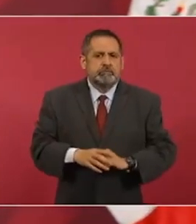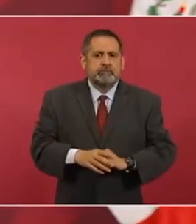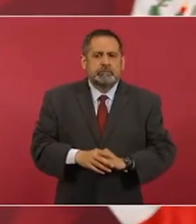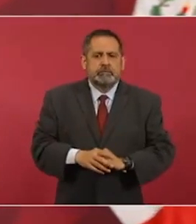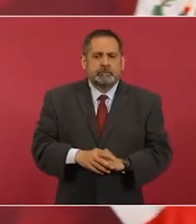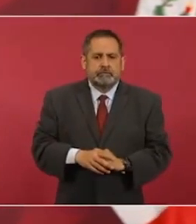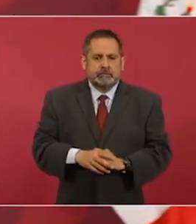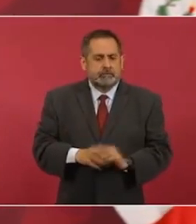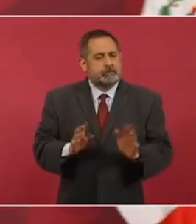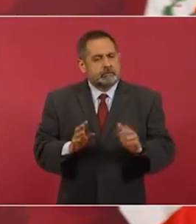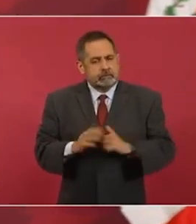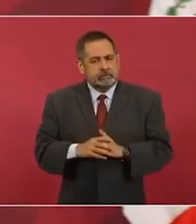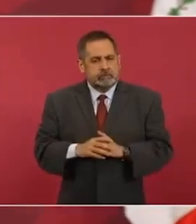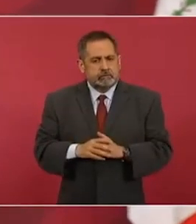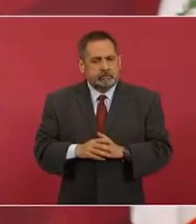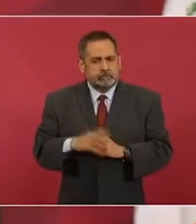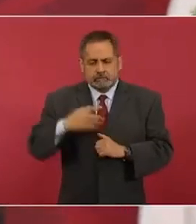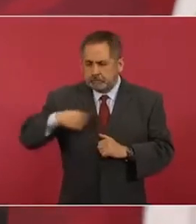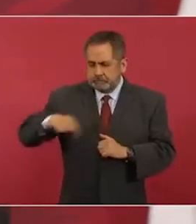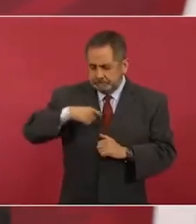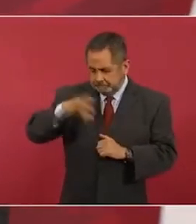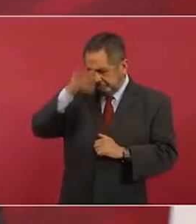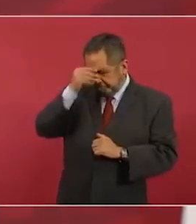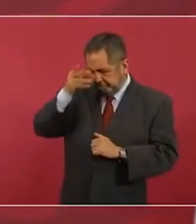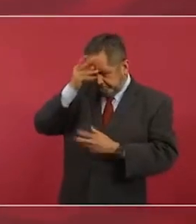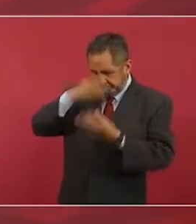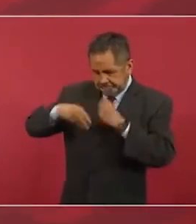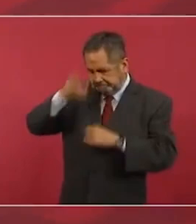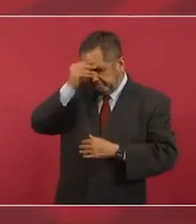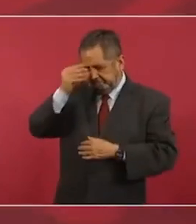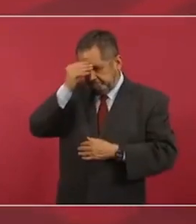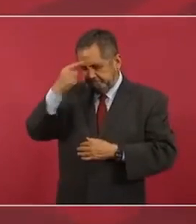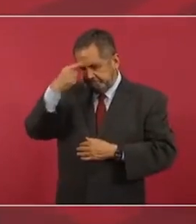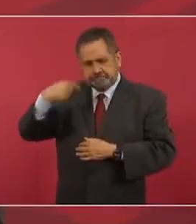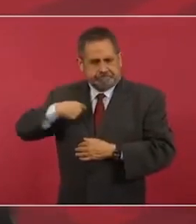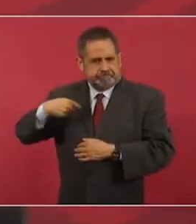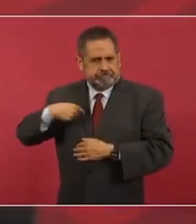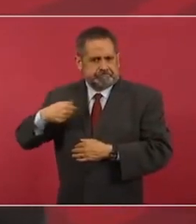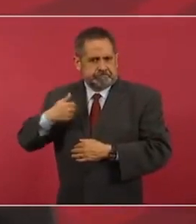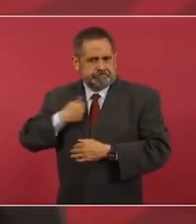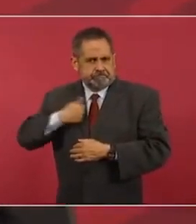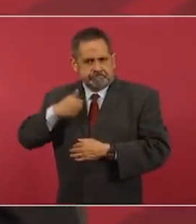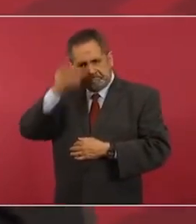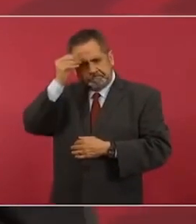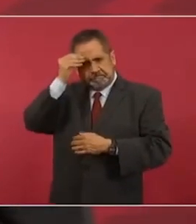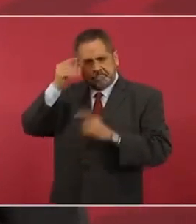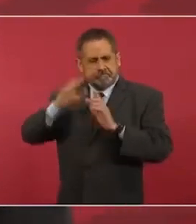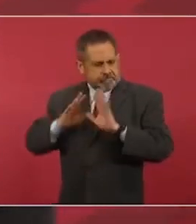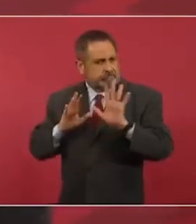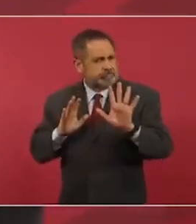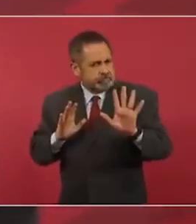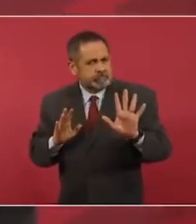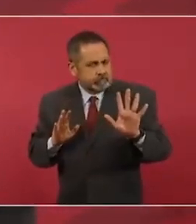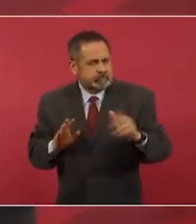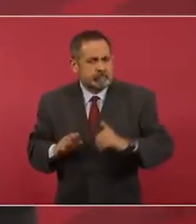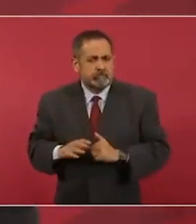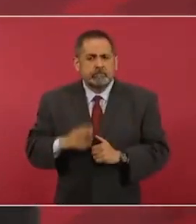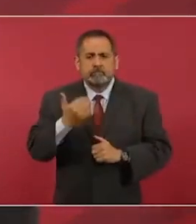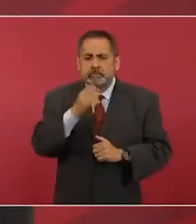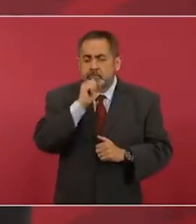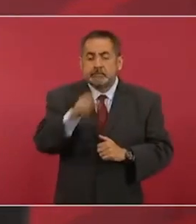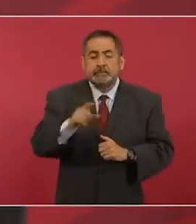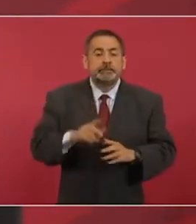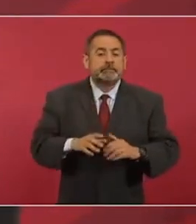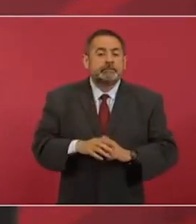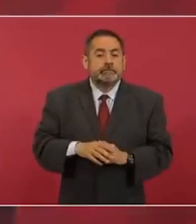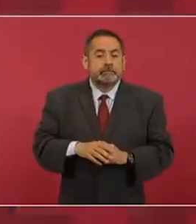Es un autoaprendizaje y en